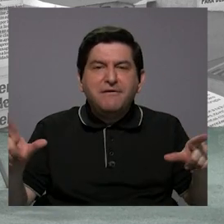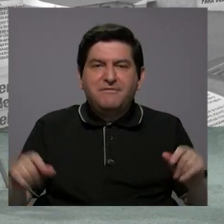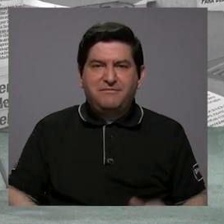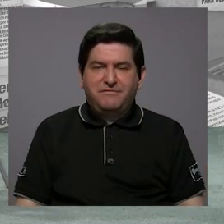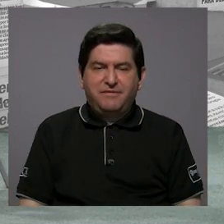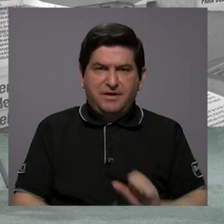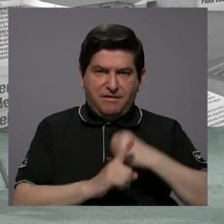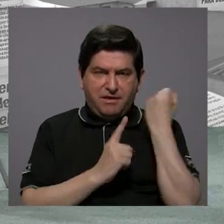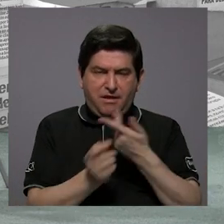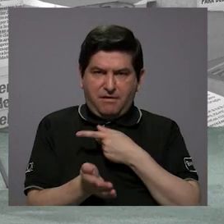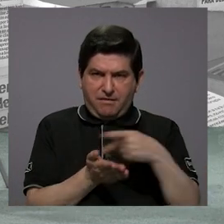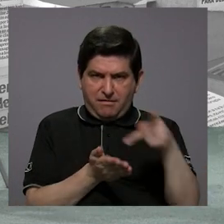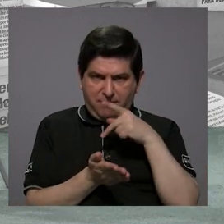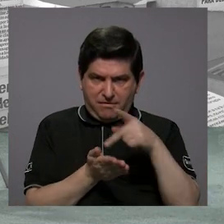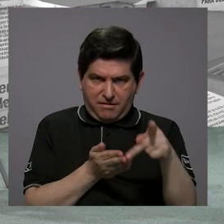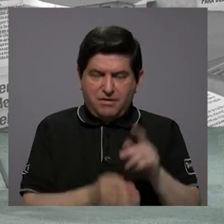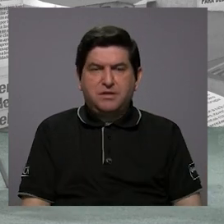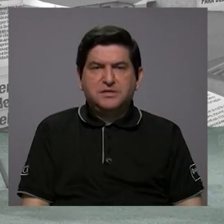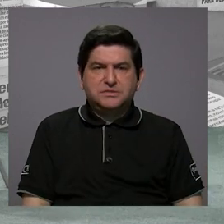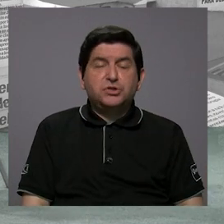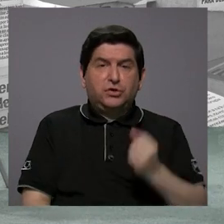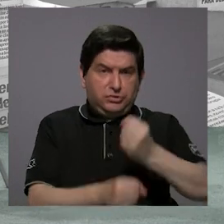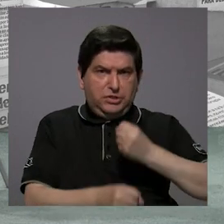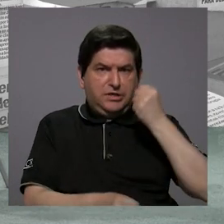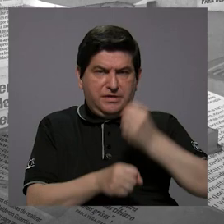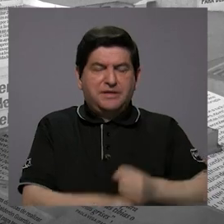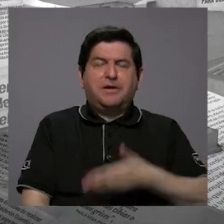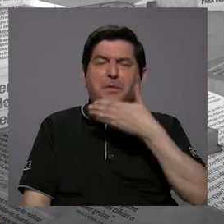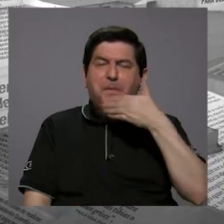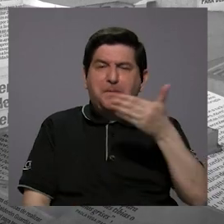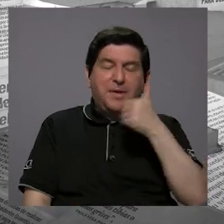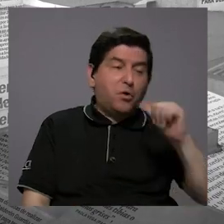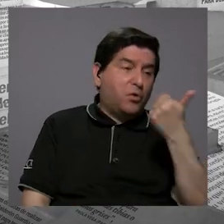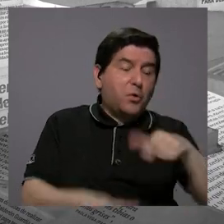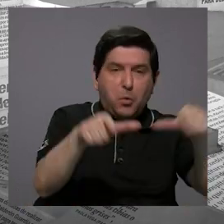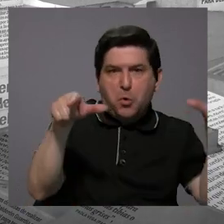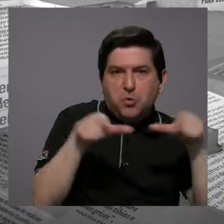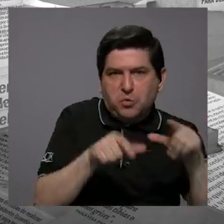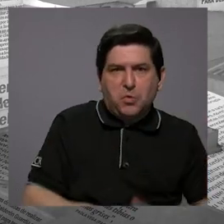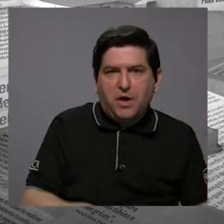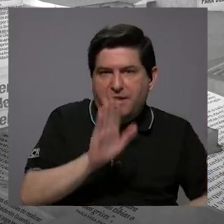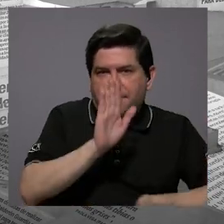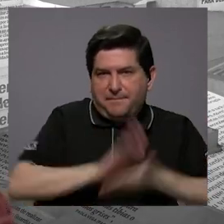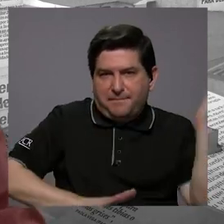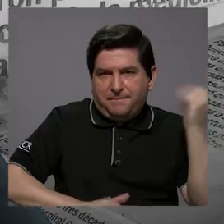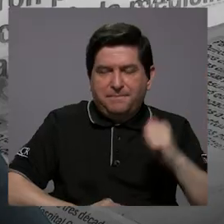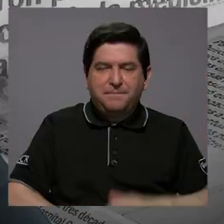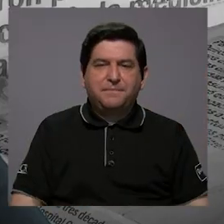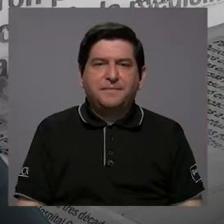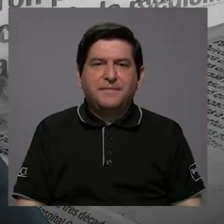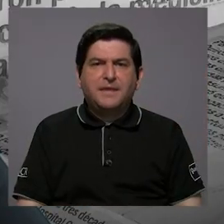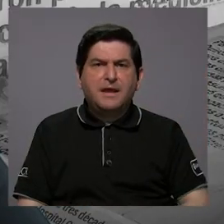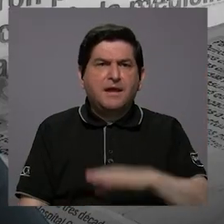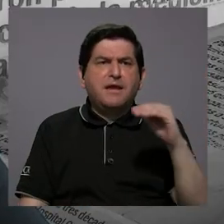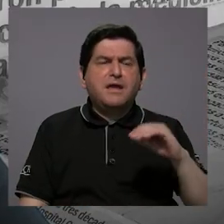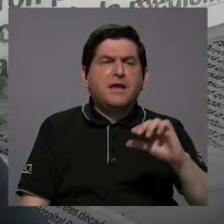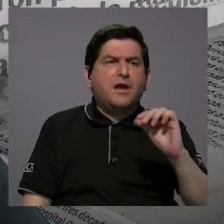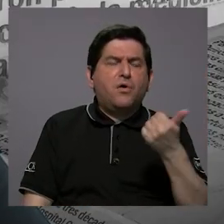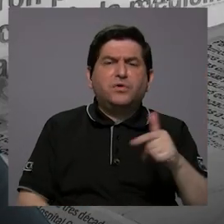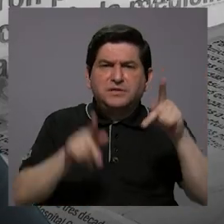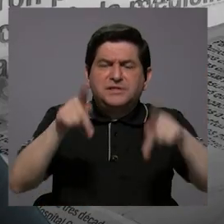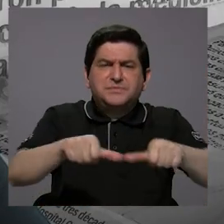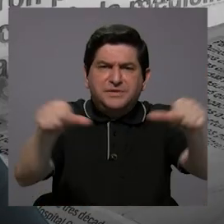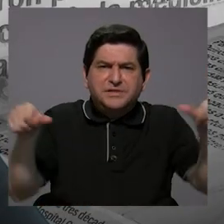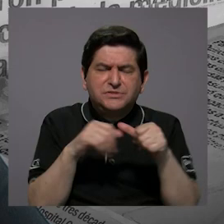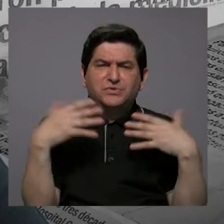que las condiciones salariales y de condiciones laborales sean favorables en otro lado y se va para otro lado. ¿Qué pasa con el resto del personal